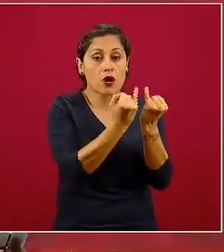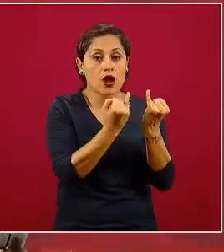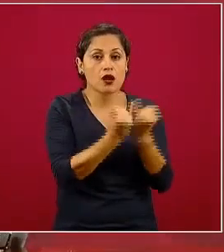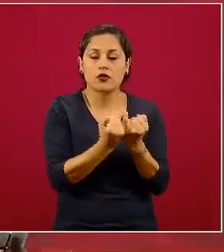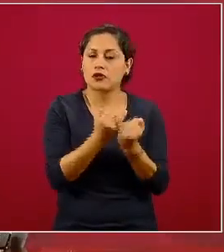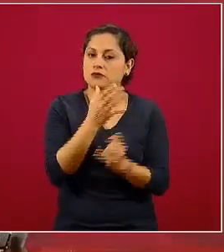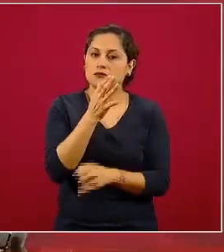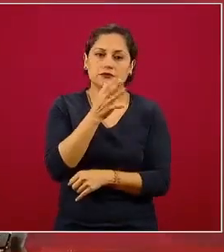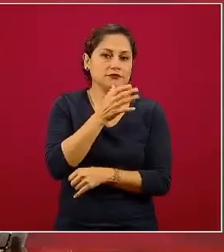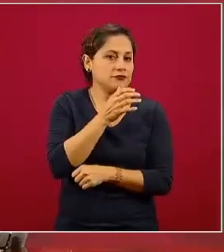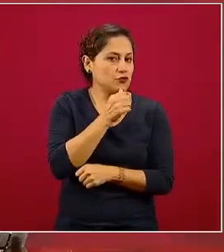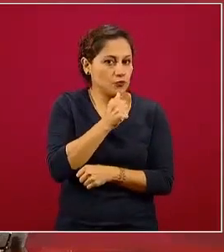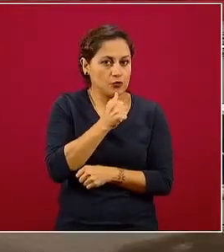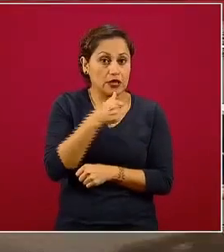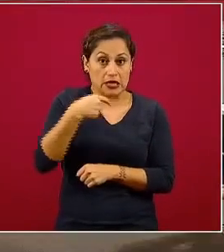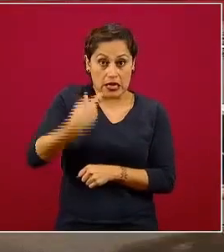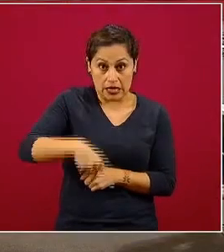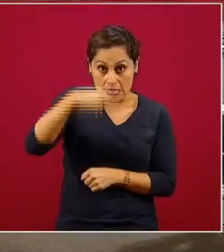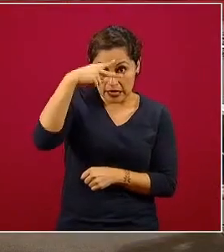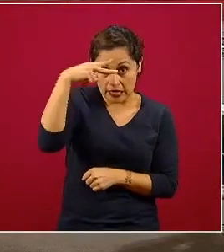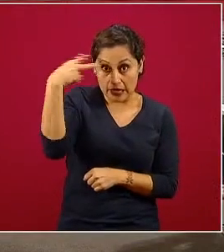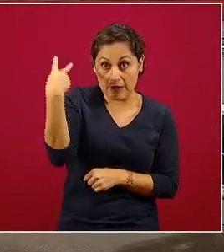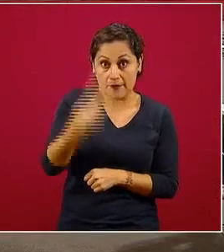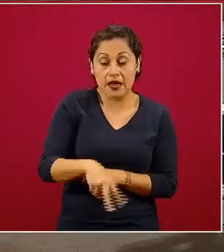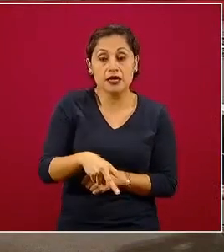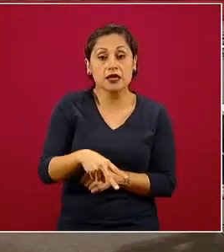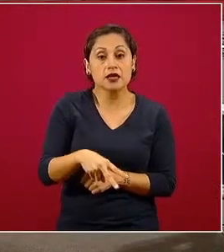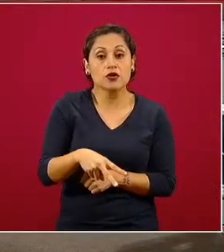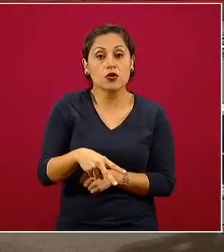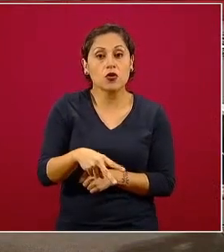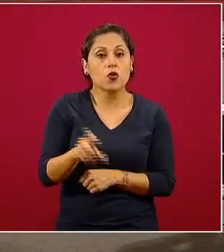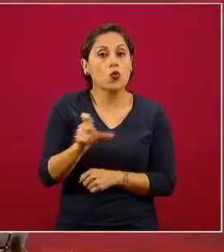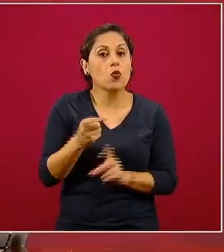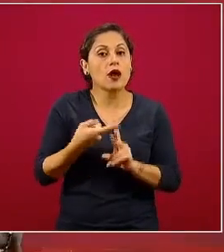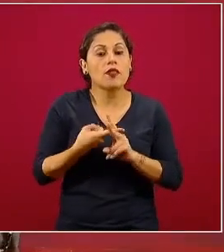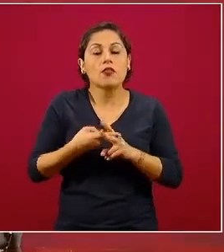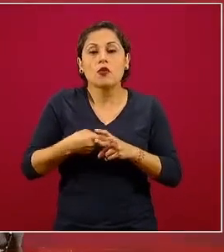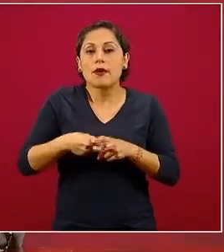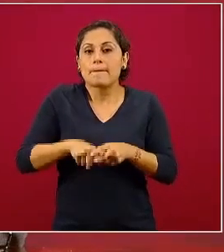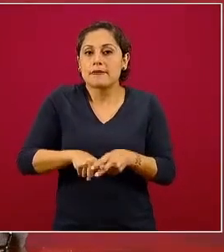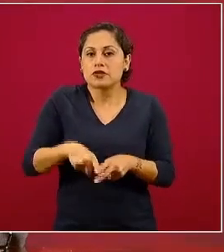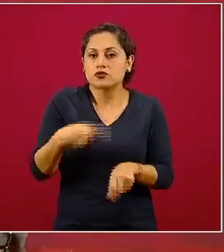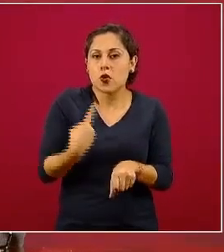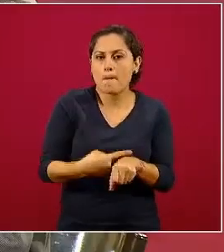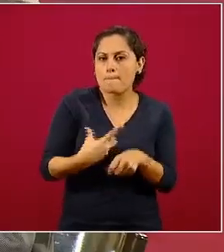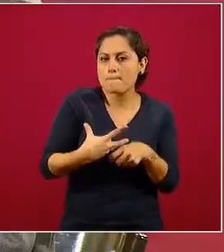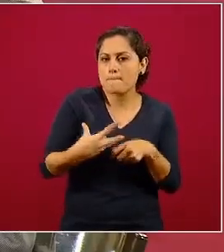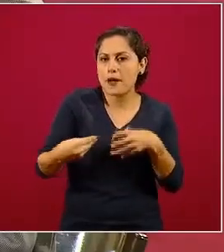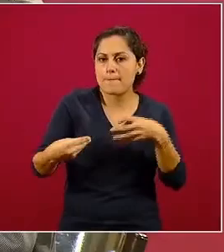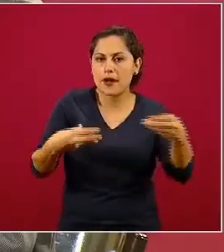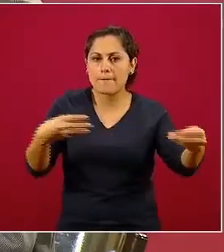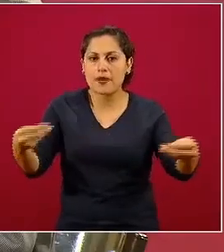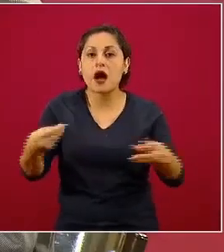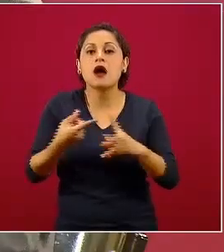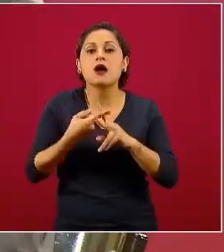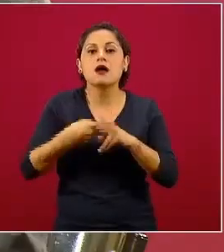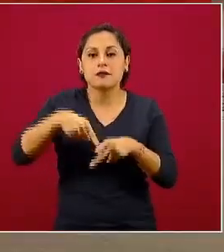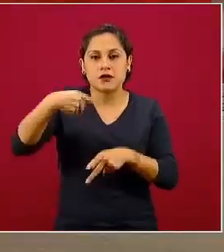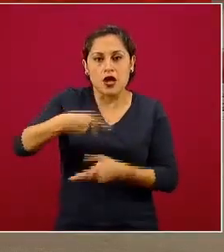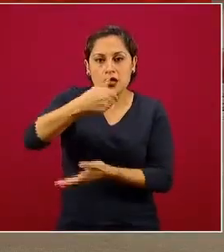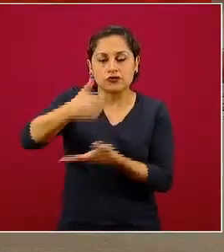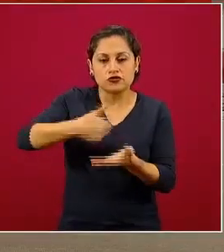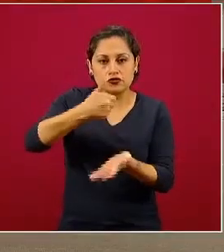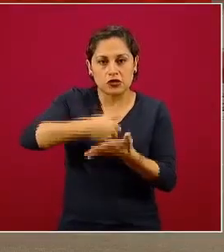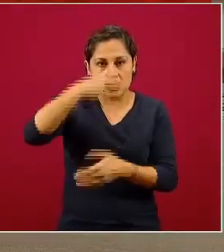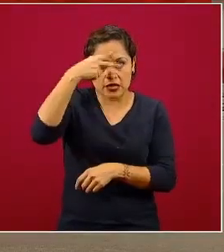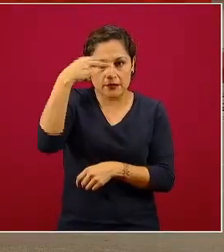Concretamente en México tuvimos la primera ola o curva epidémica, empezó en la Ciudad de México por